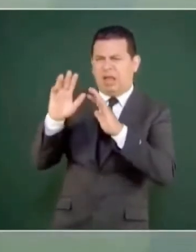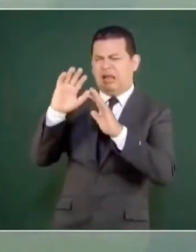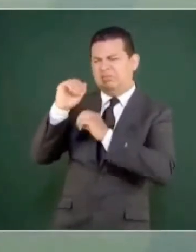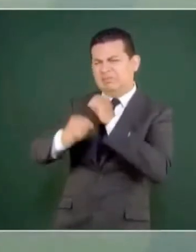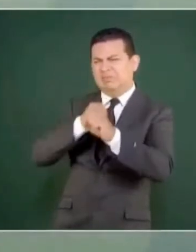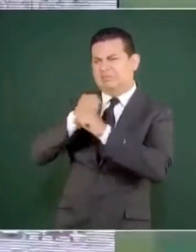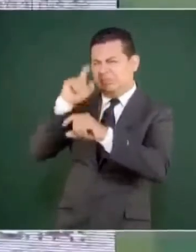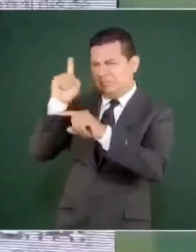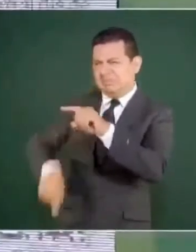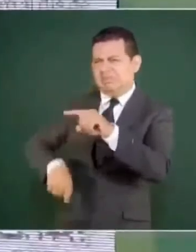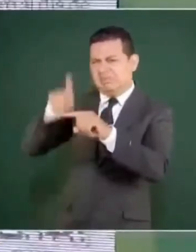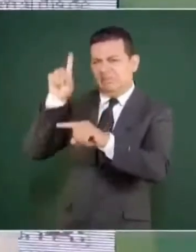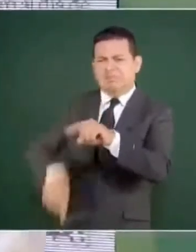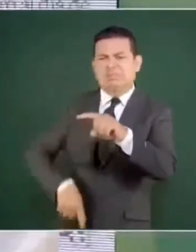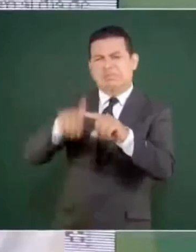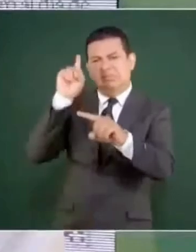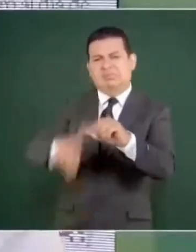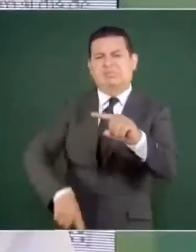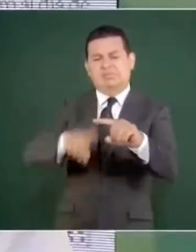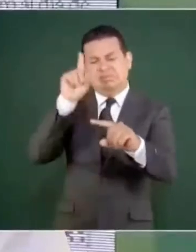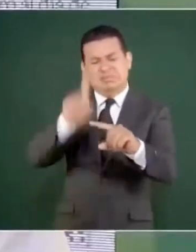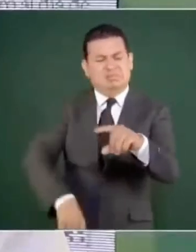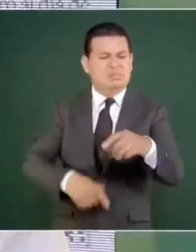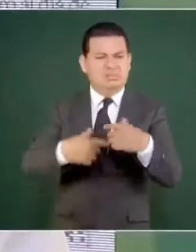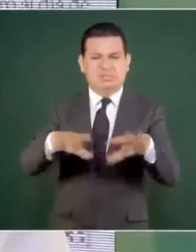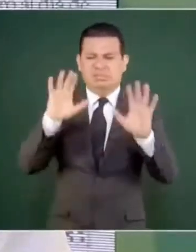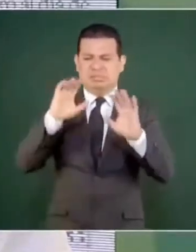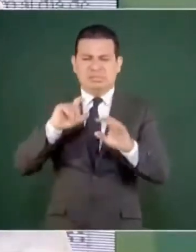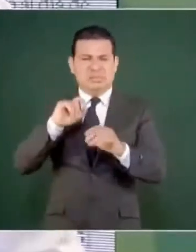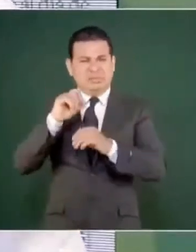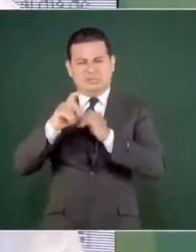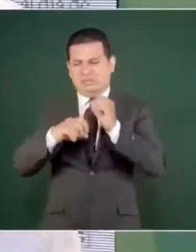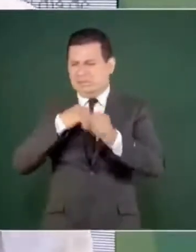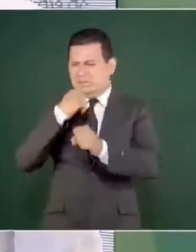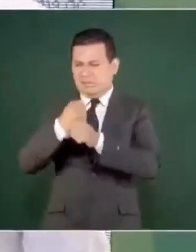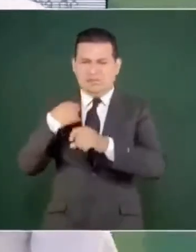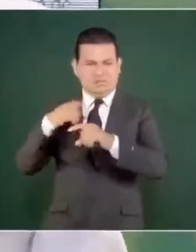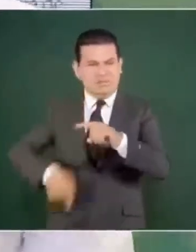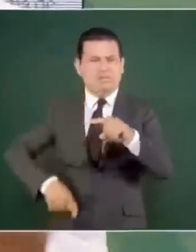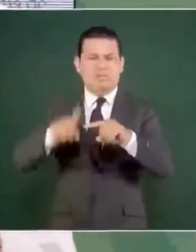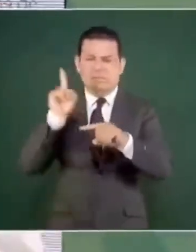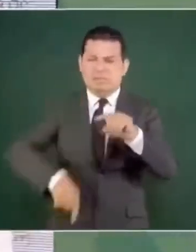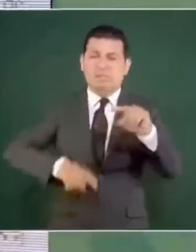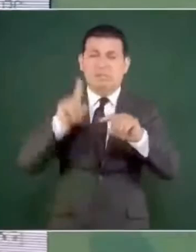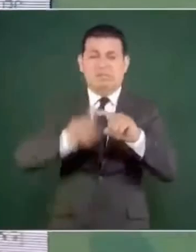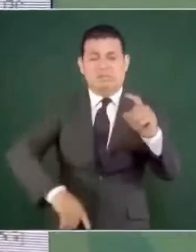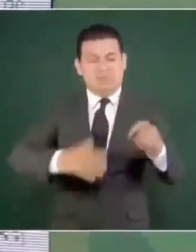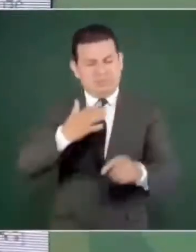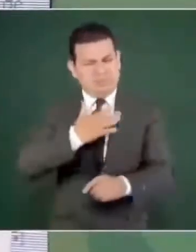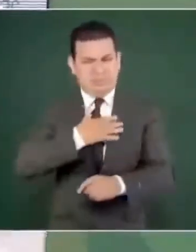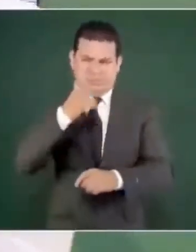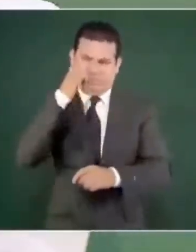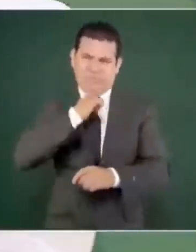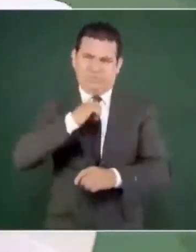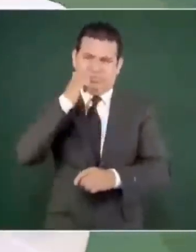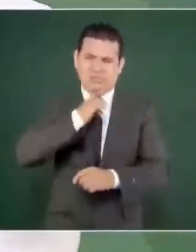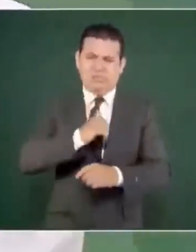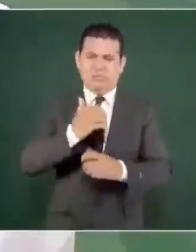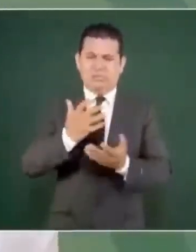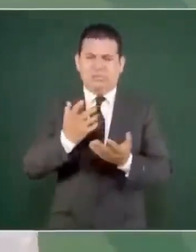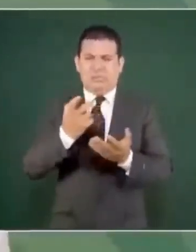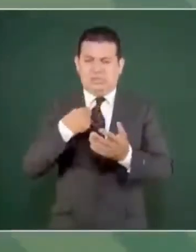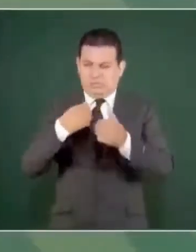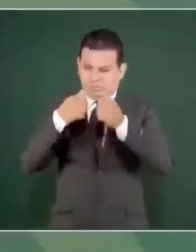décadas, pero siempre con pruebas,